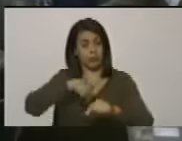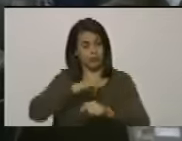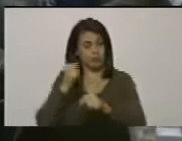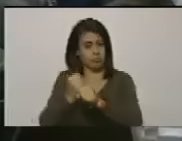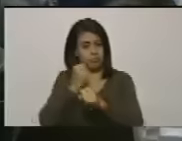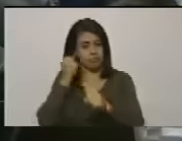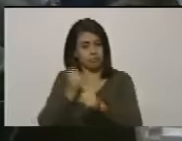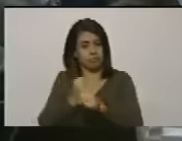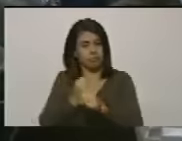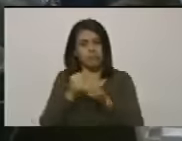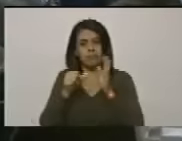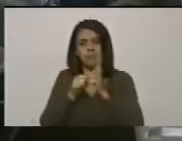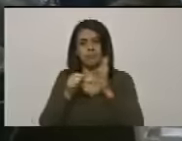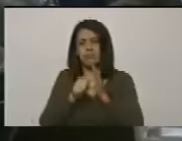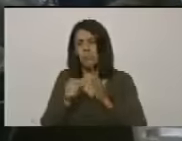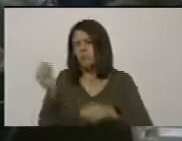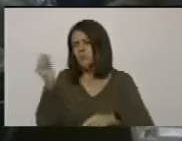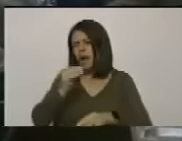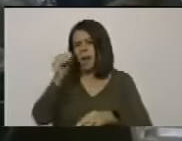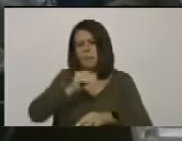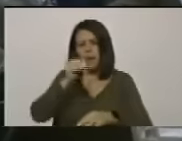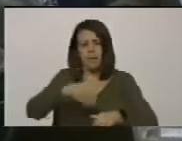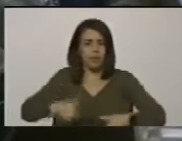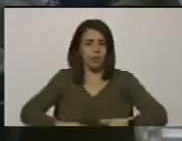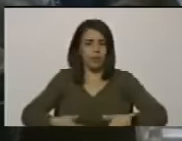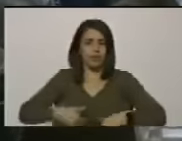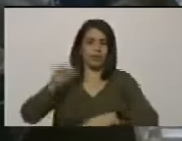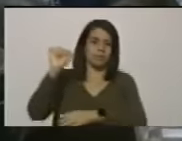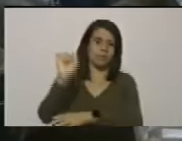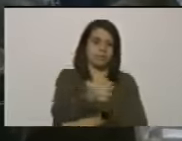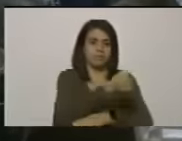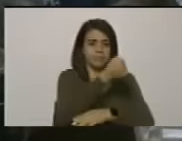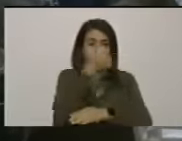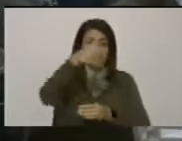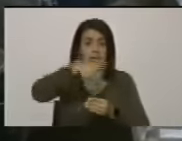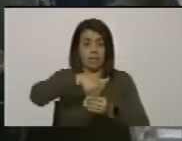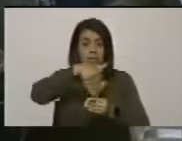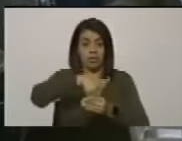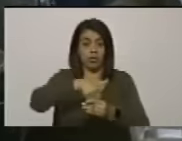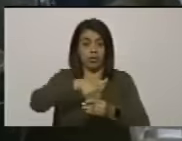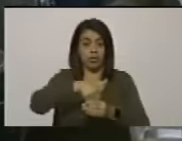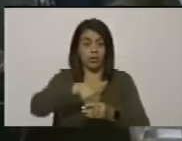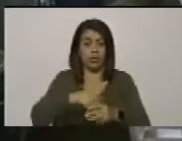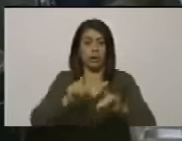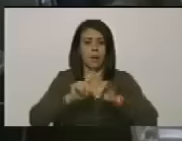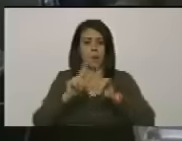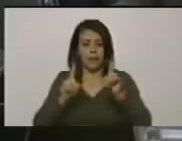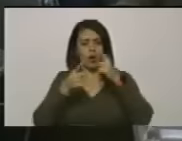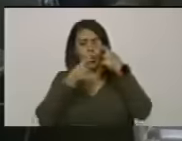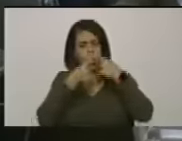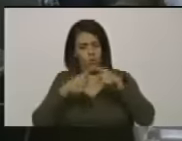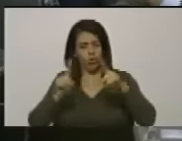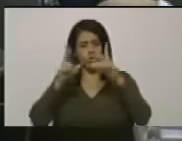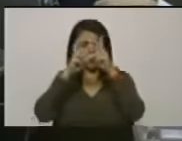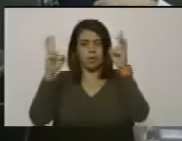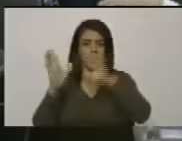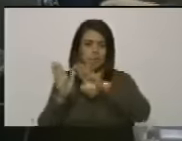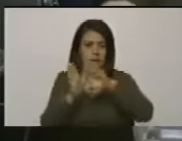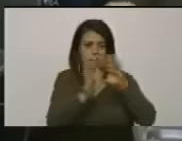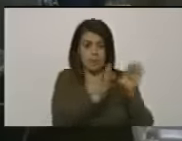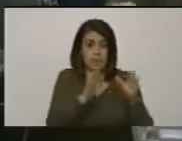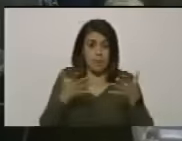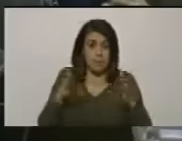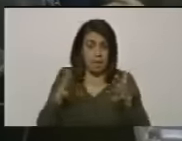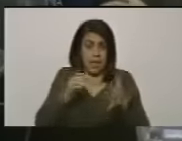trabajar el doble y hasta el triple para derrotarlos por la vía electoral pero ese es otro tema no se pongan